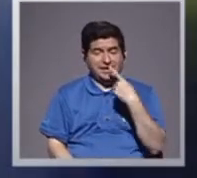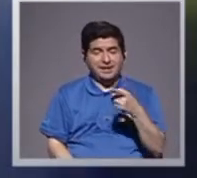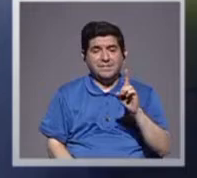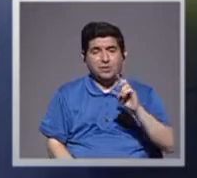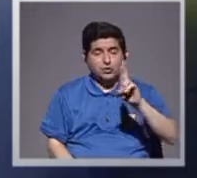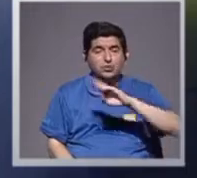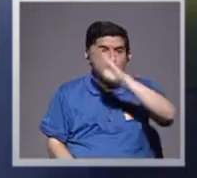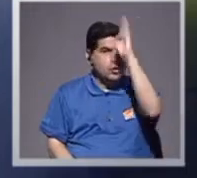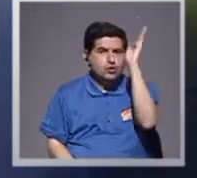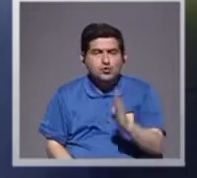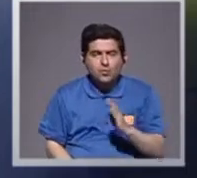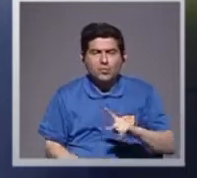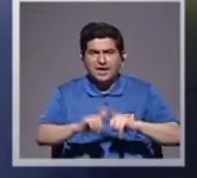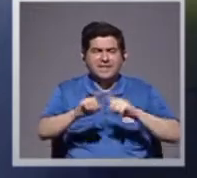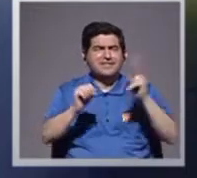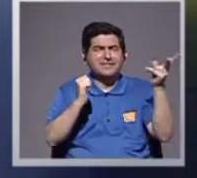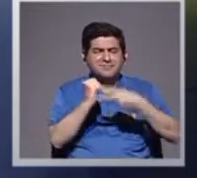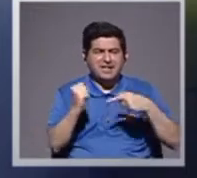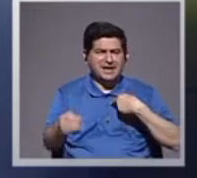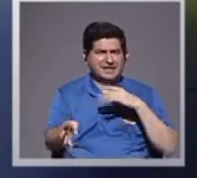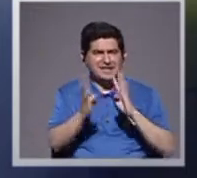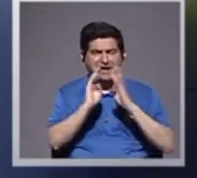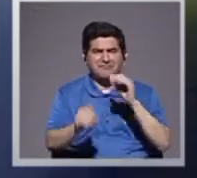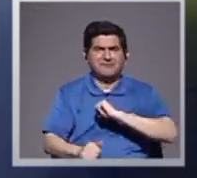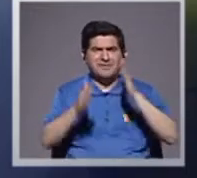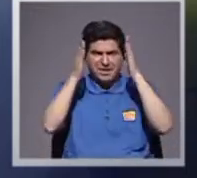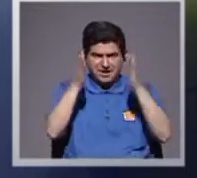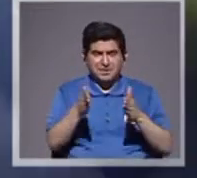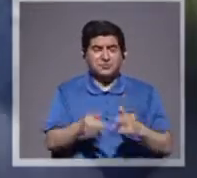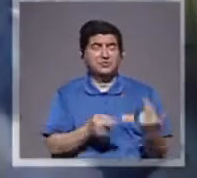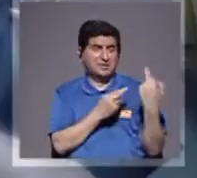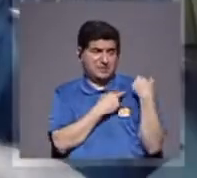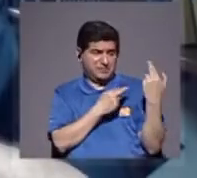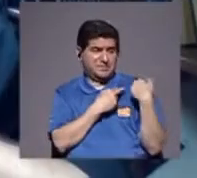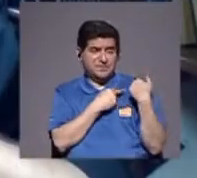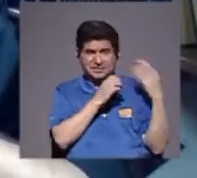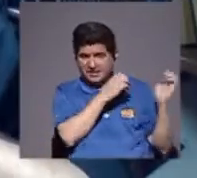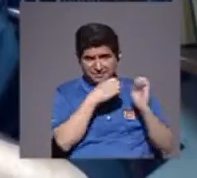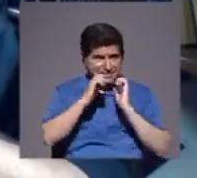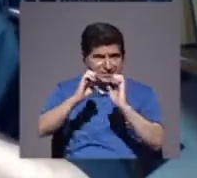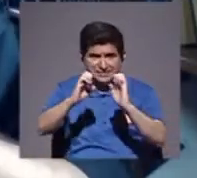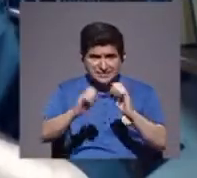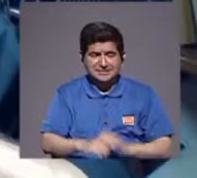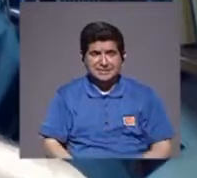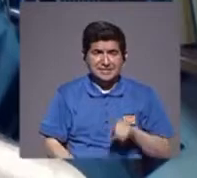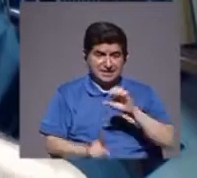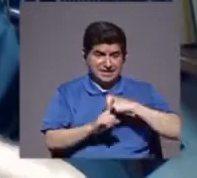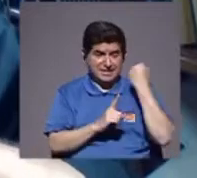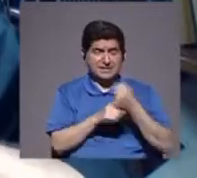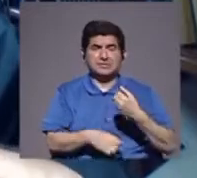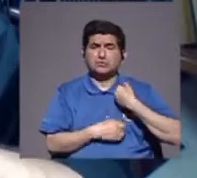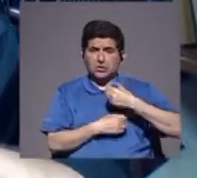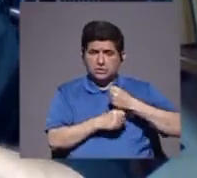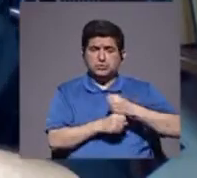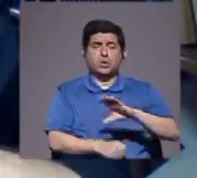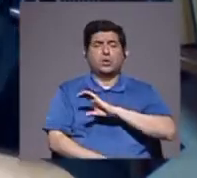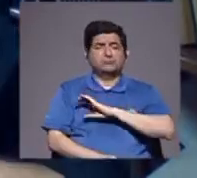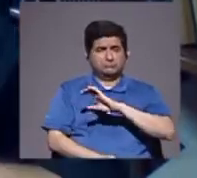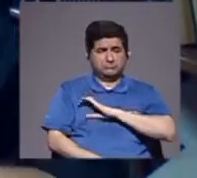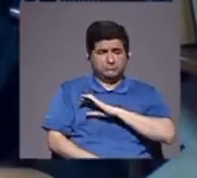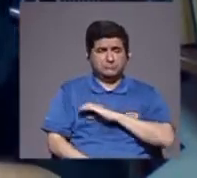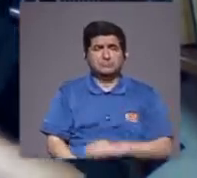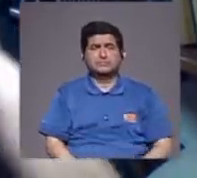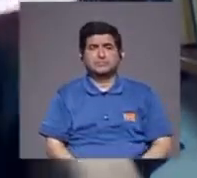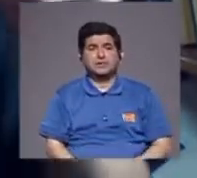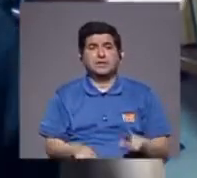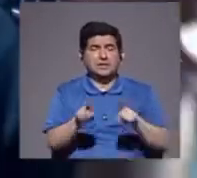que nunca, en varias ocasiones, que he hablado con las autoridades, que están a cargo de la estrategia, de esta cuestión militar, y la cuestión policial, y la